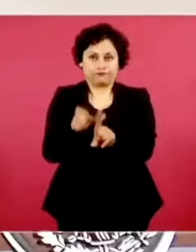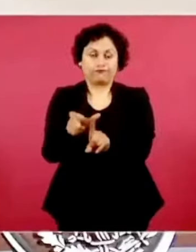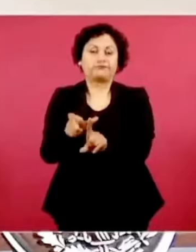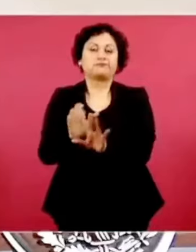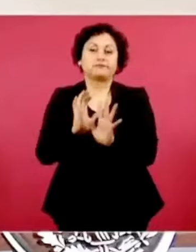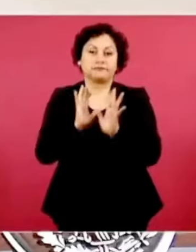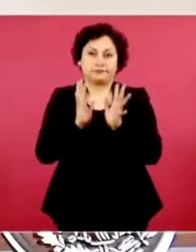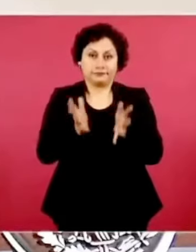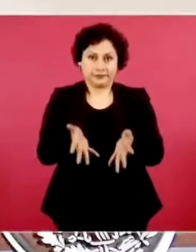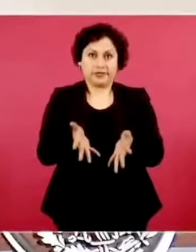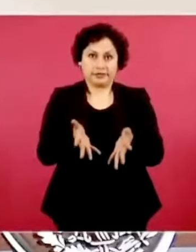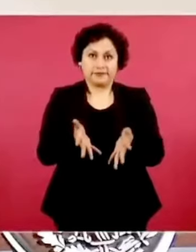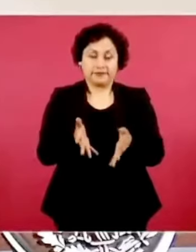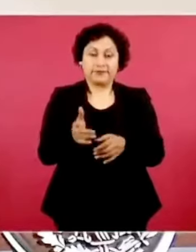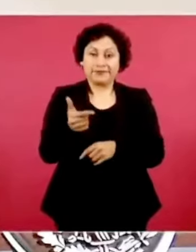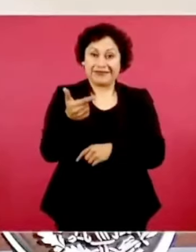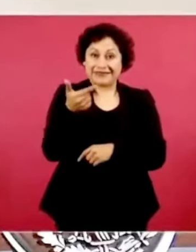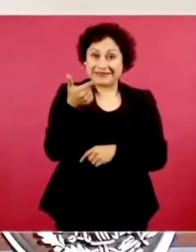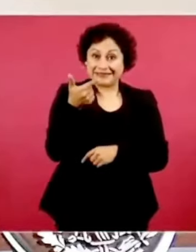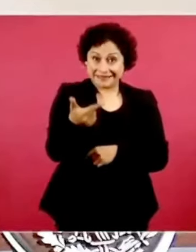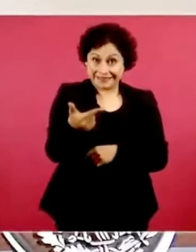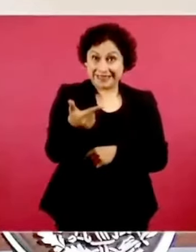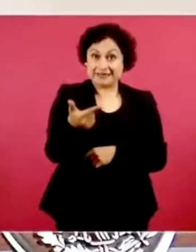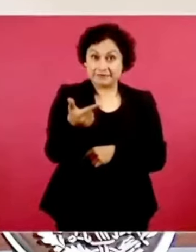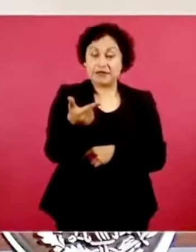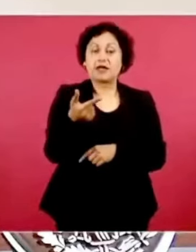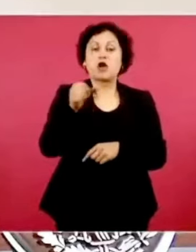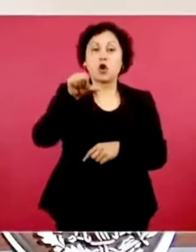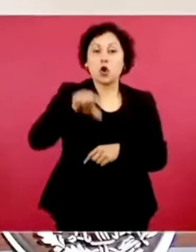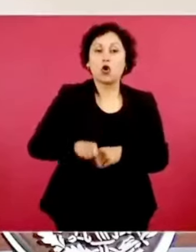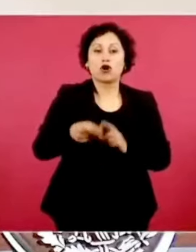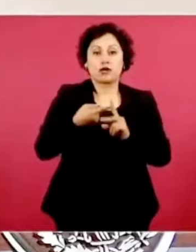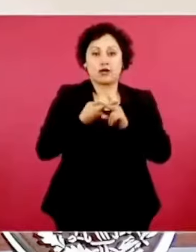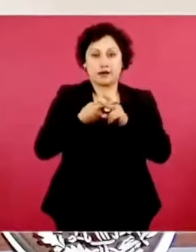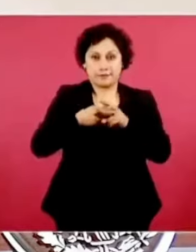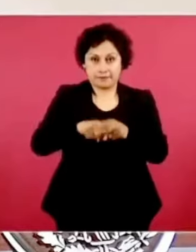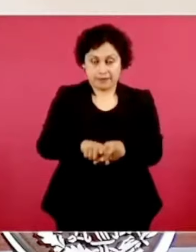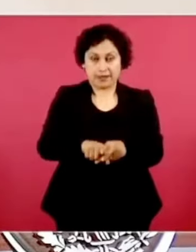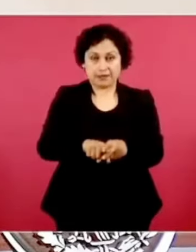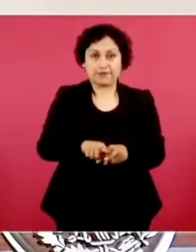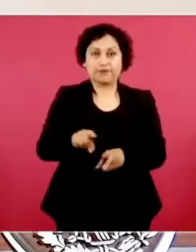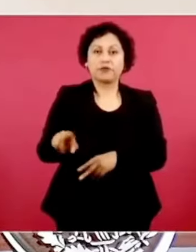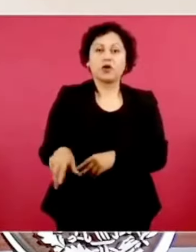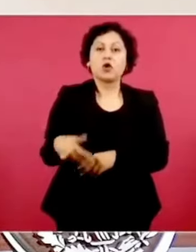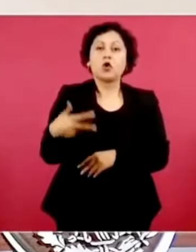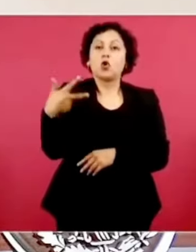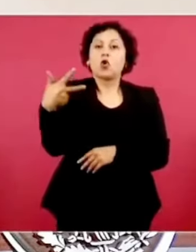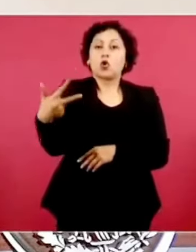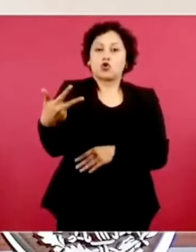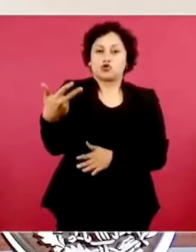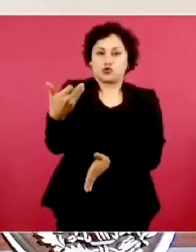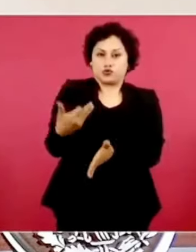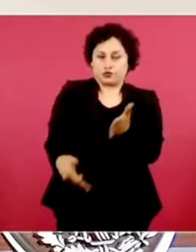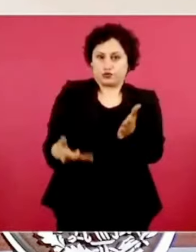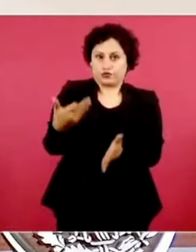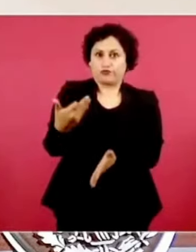seguridad, siete a partir de hoy, y los ocho restantes, ¿por qué nos faltan?